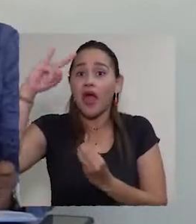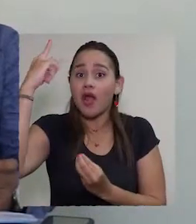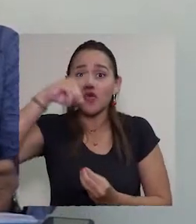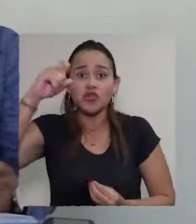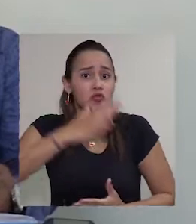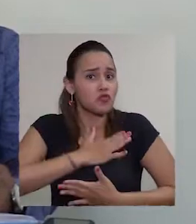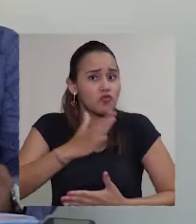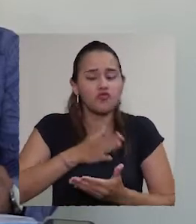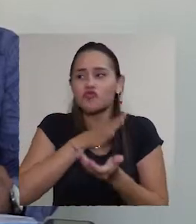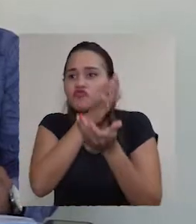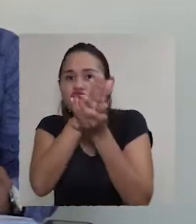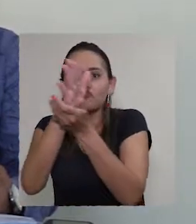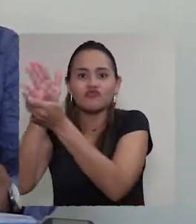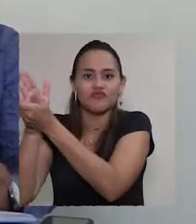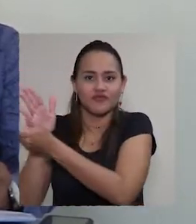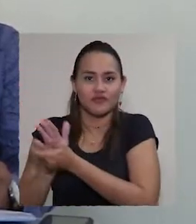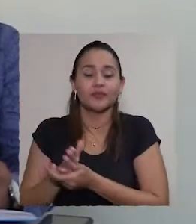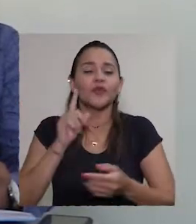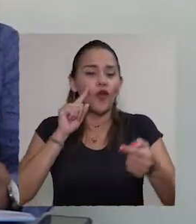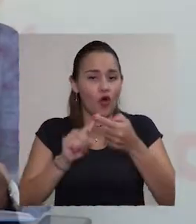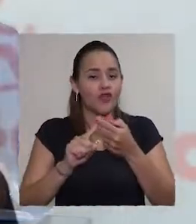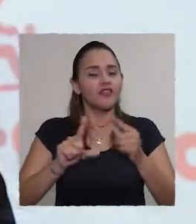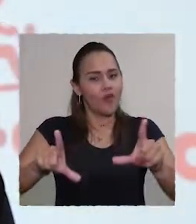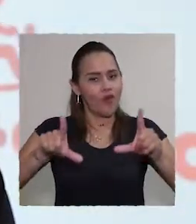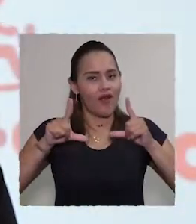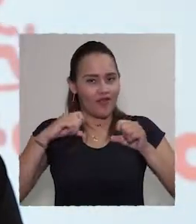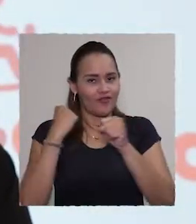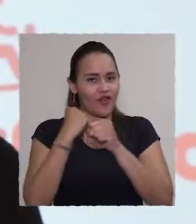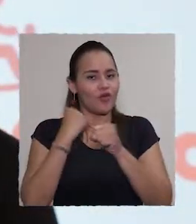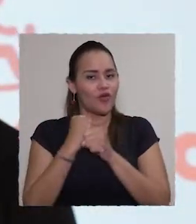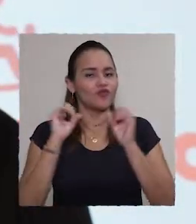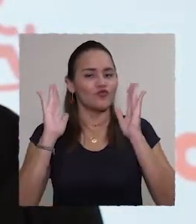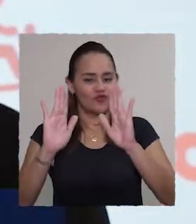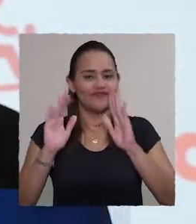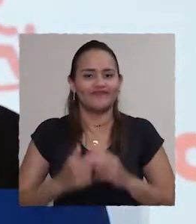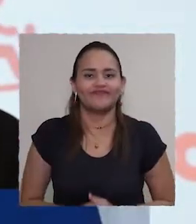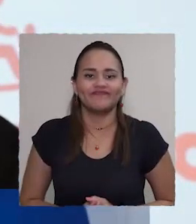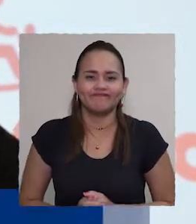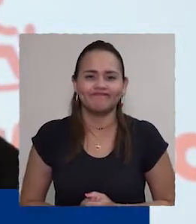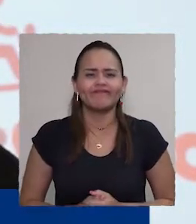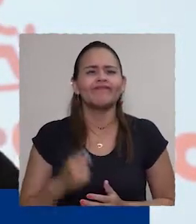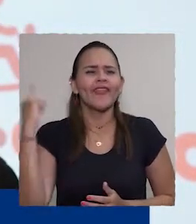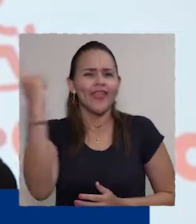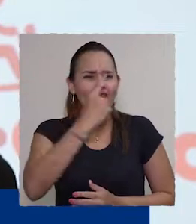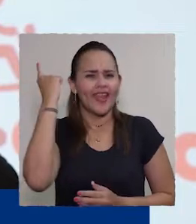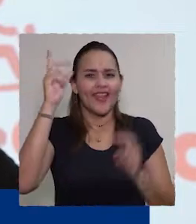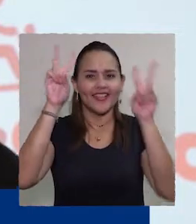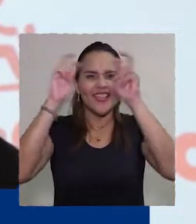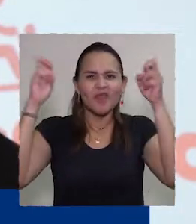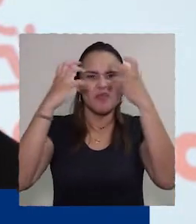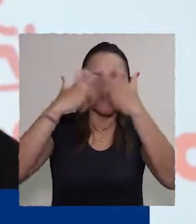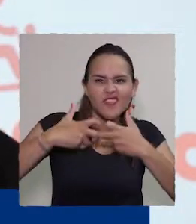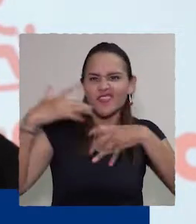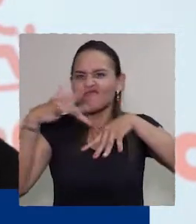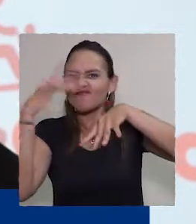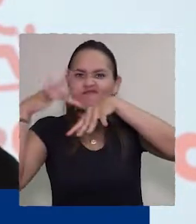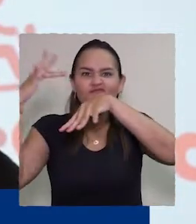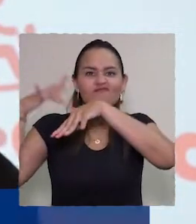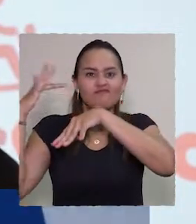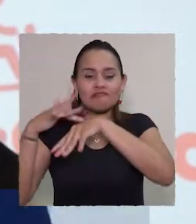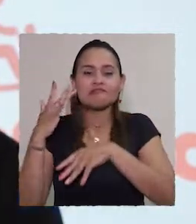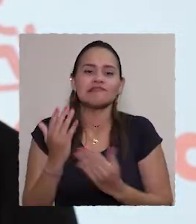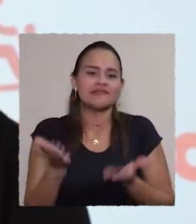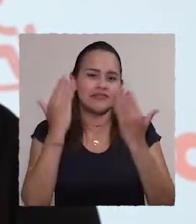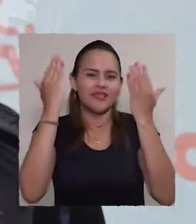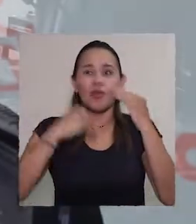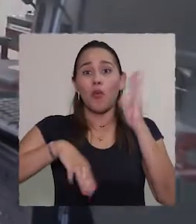desarrollar su trabajo de grado en la Alma Mater. El emprendimiento no se debe tomar como una moda, el que se apoya el emprendimiento como tal es